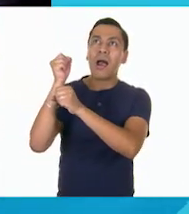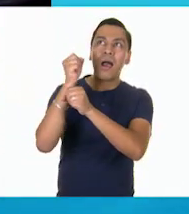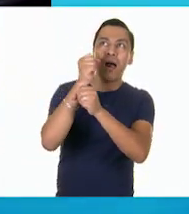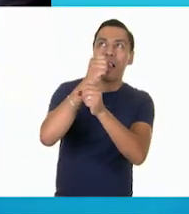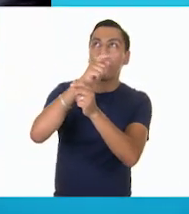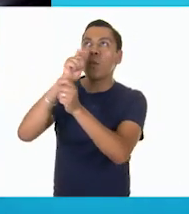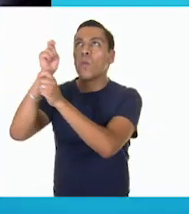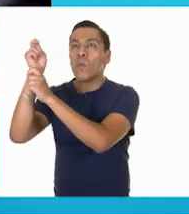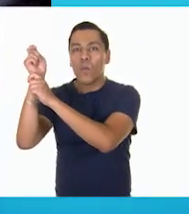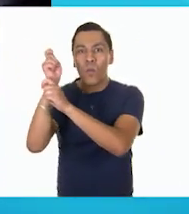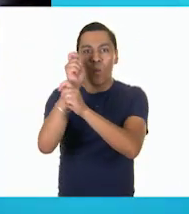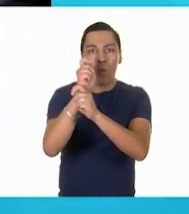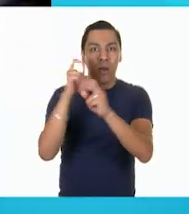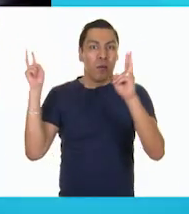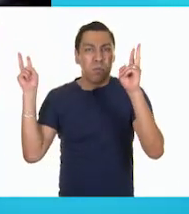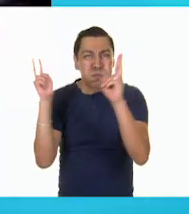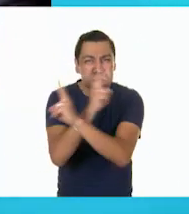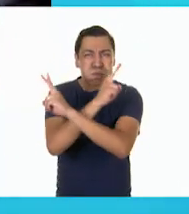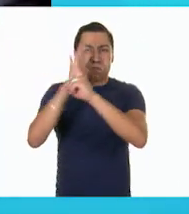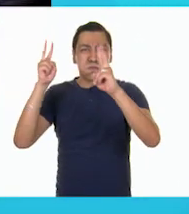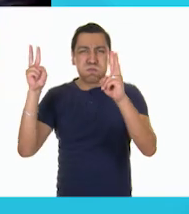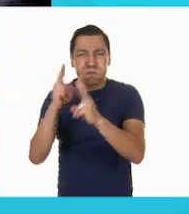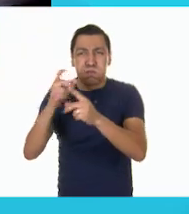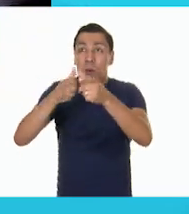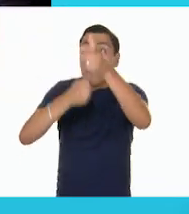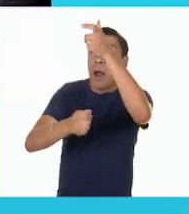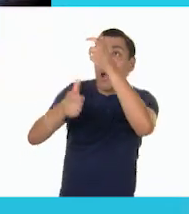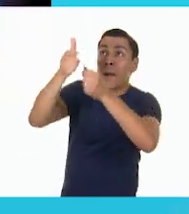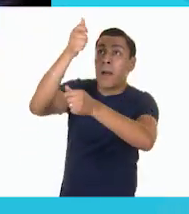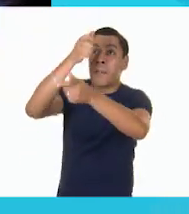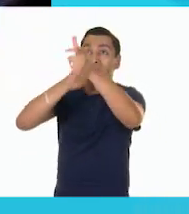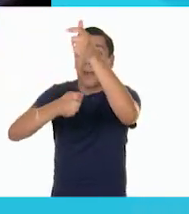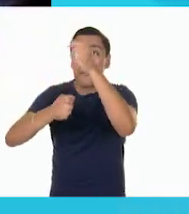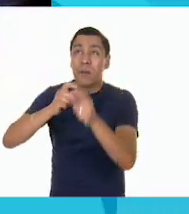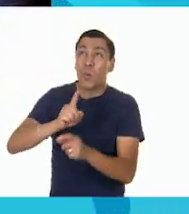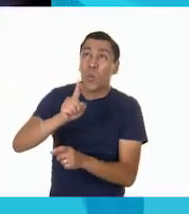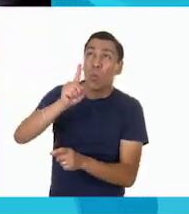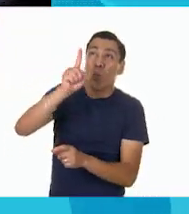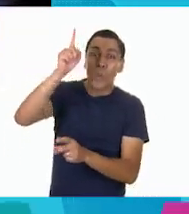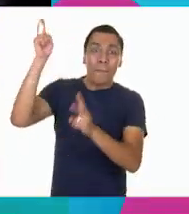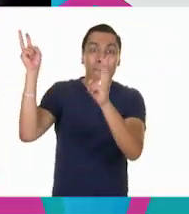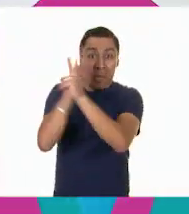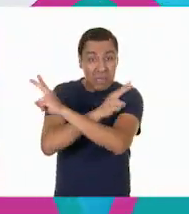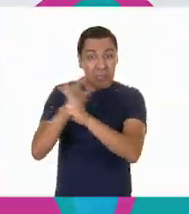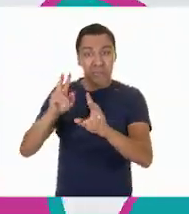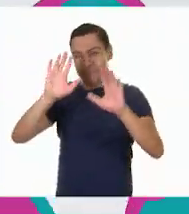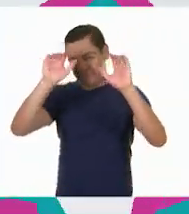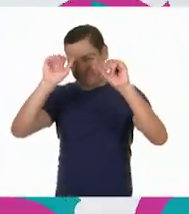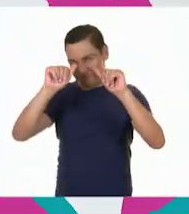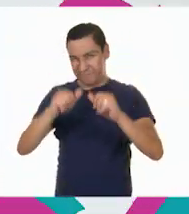para que vuelan muy alto el papalote. Muchas gracias por su atención. Bye.